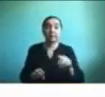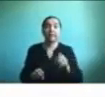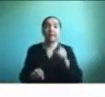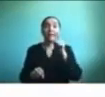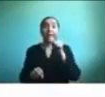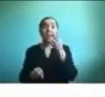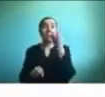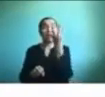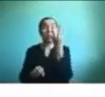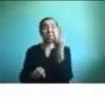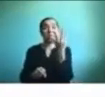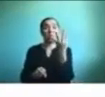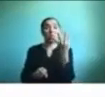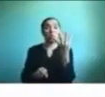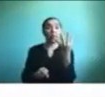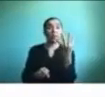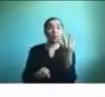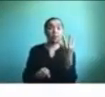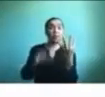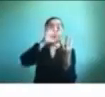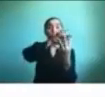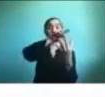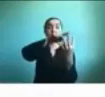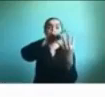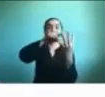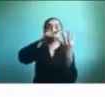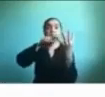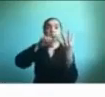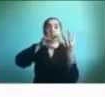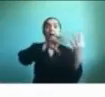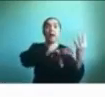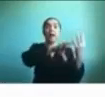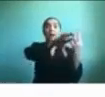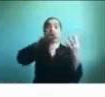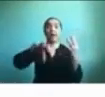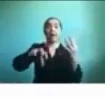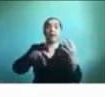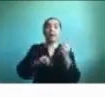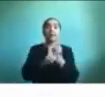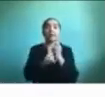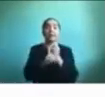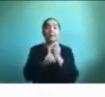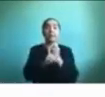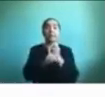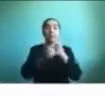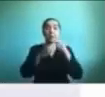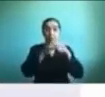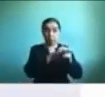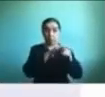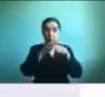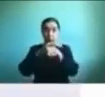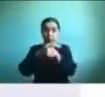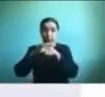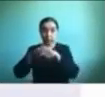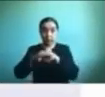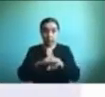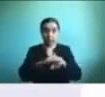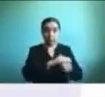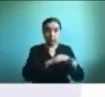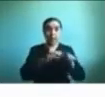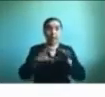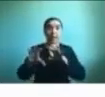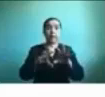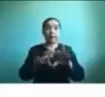cuatro grandes áreas de trabajo y dentro de cada una de ellas hay actividades hay algunas que son de